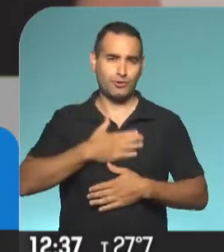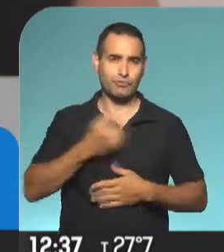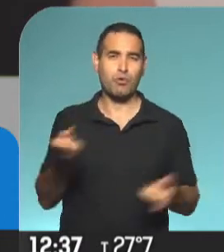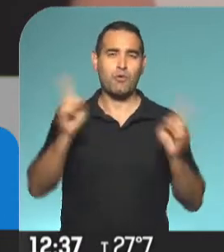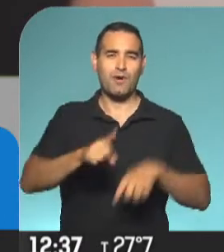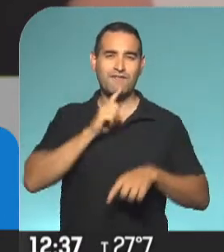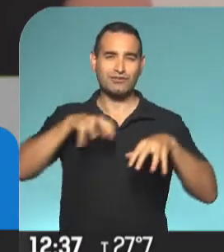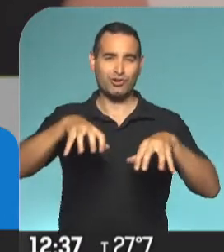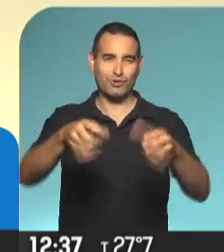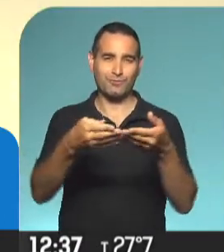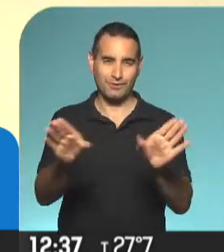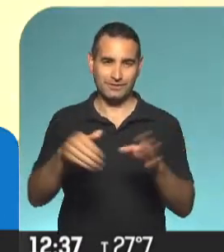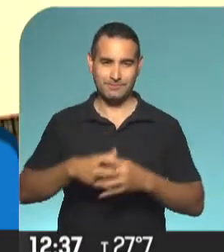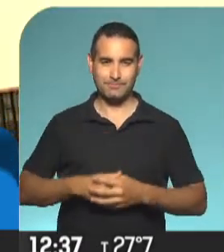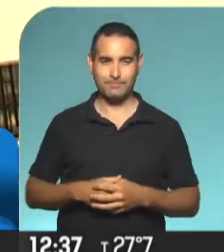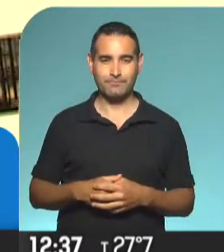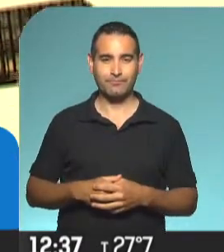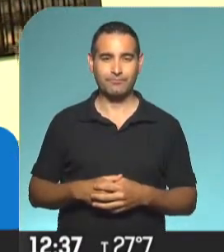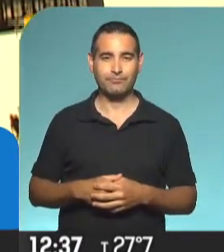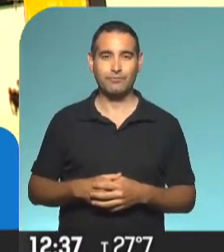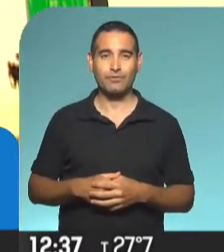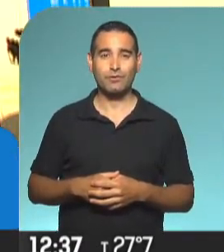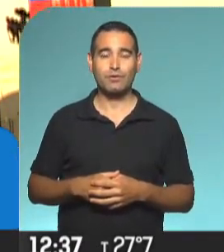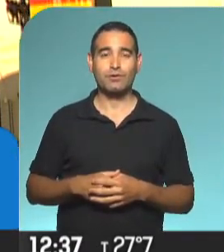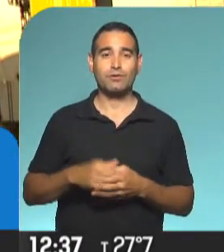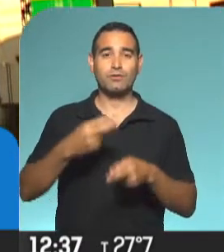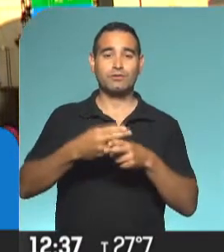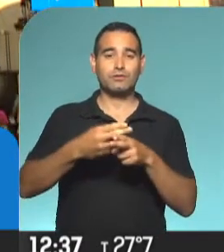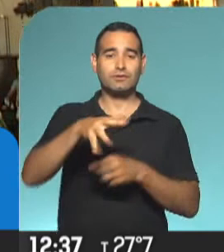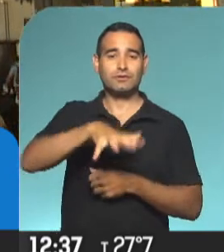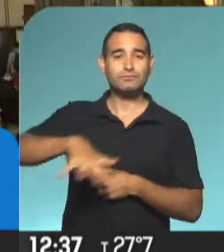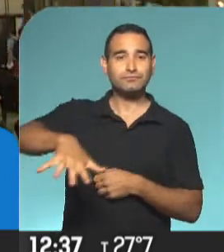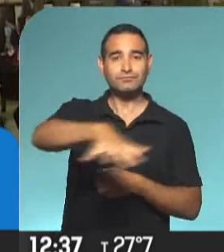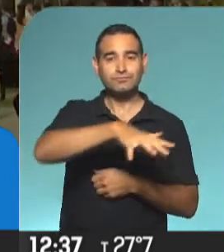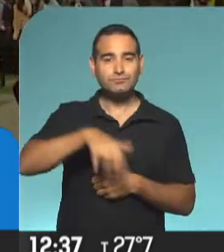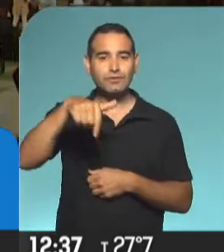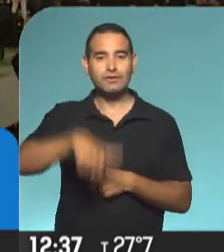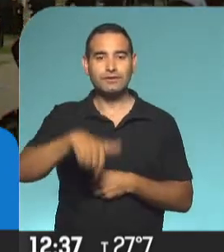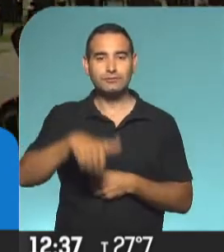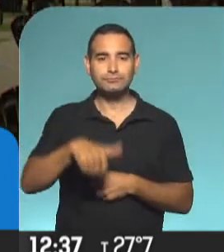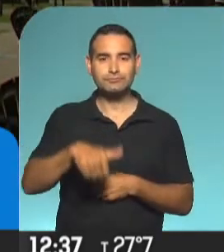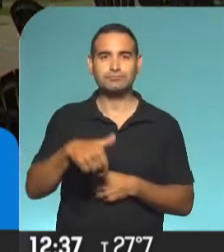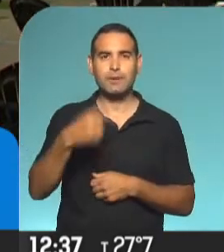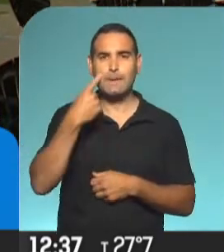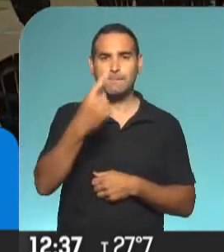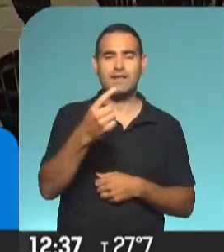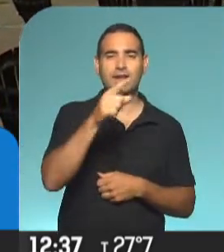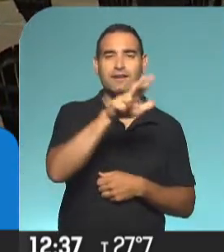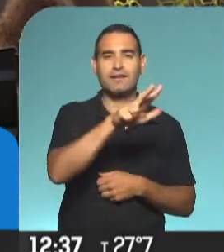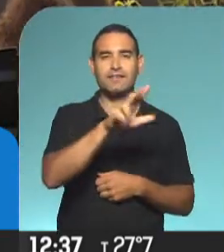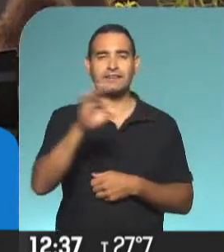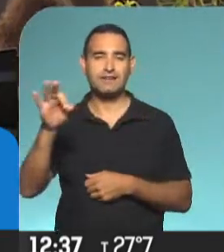Tecnópolis al funcionamiento. Fue un parque sanitario, aquí le dimos atención a más de 1.300